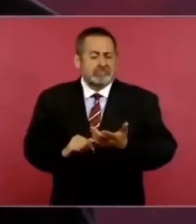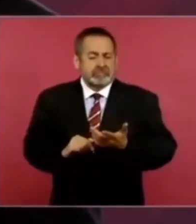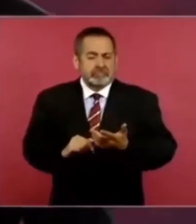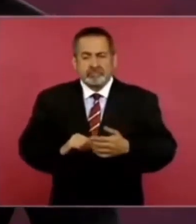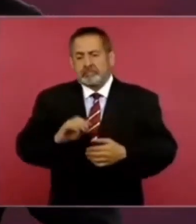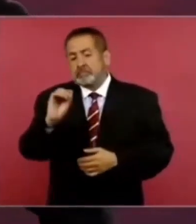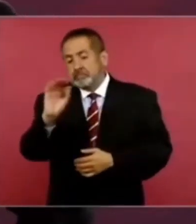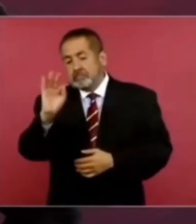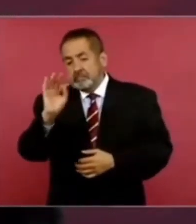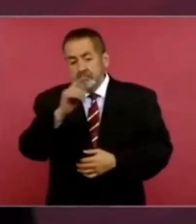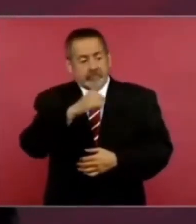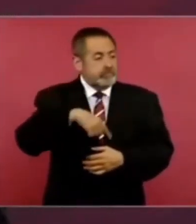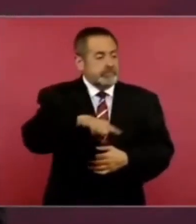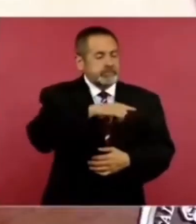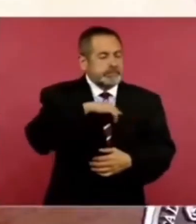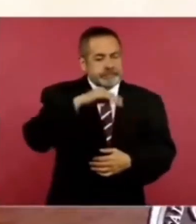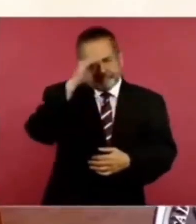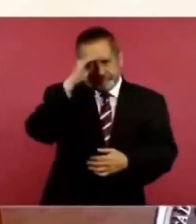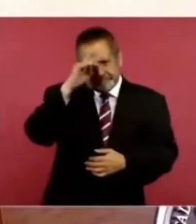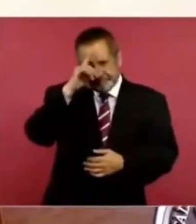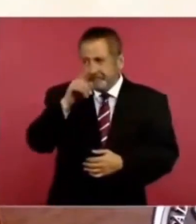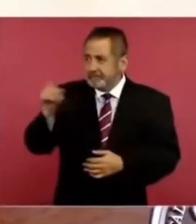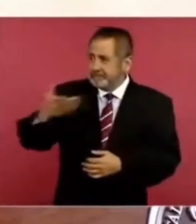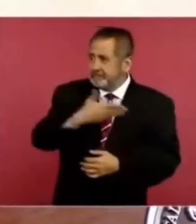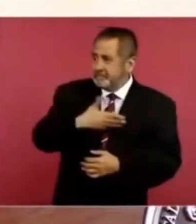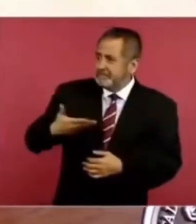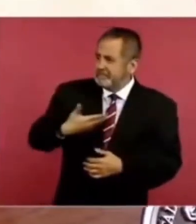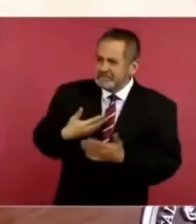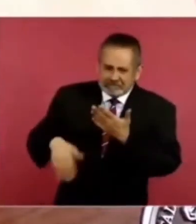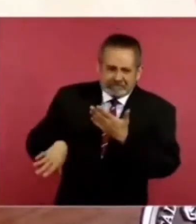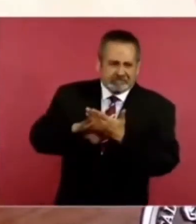los ha afectado,